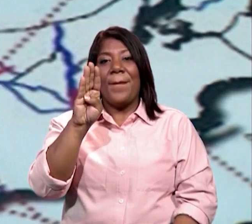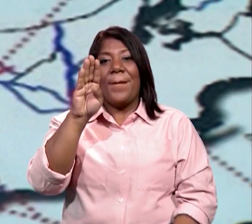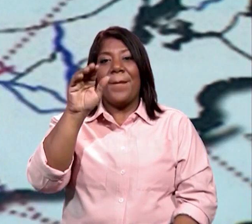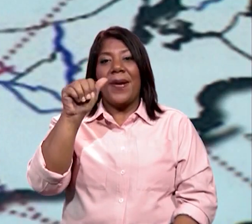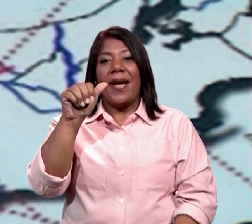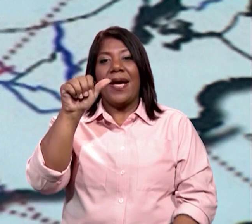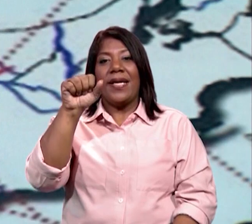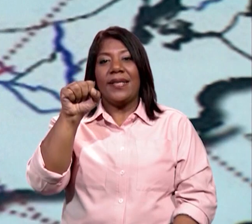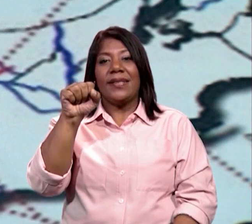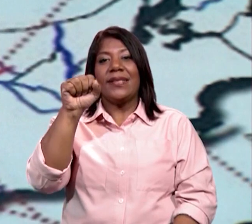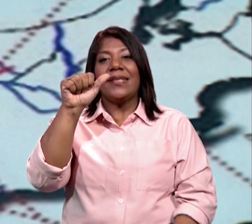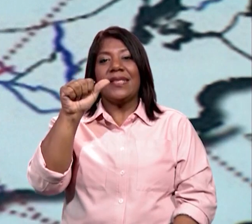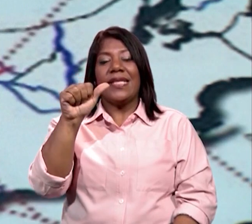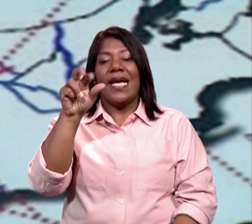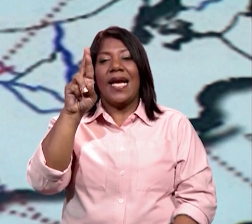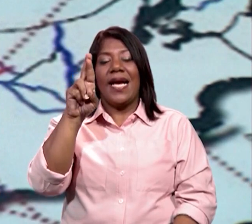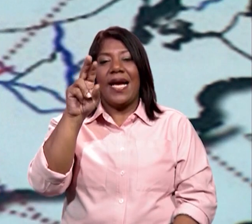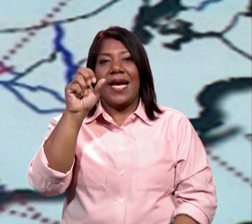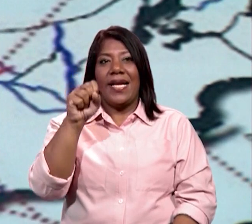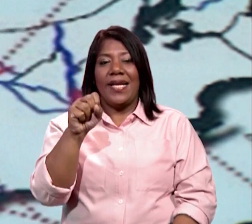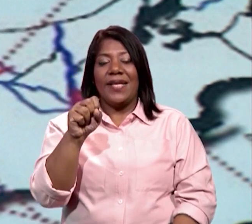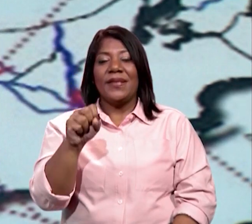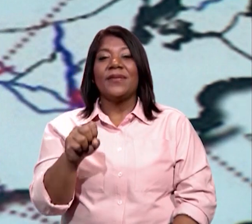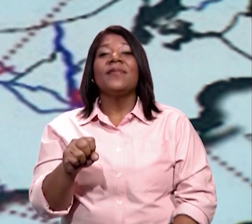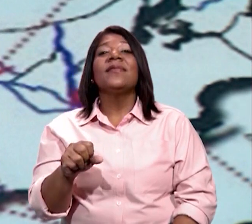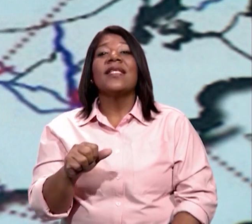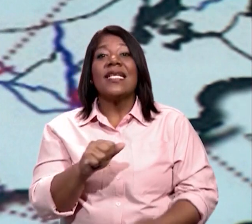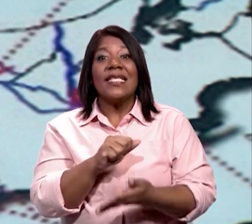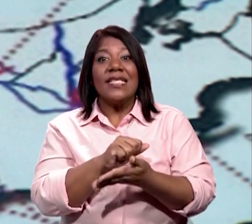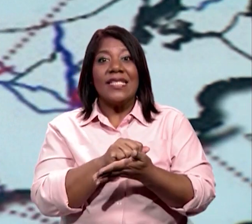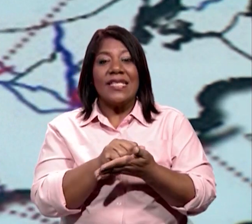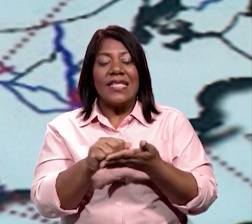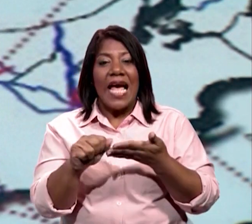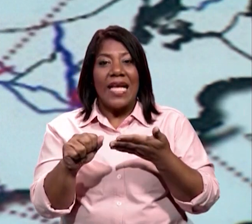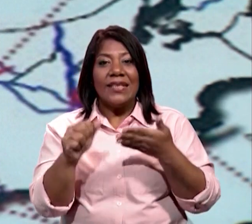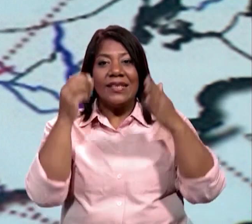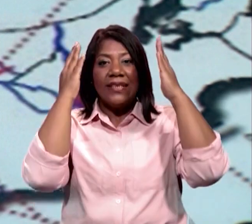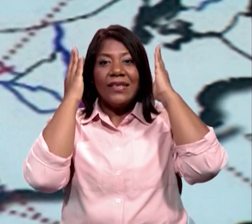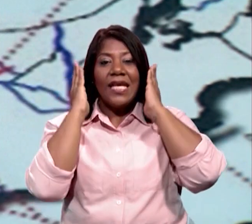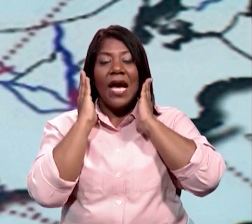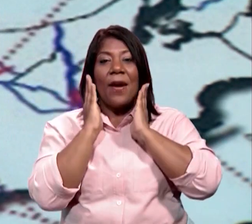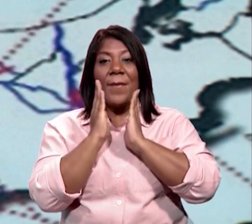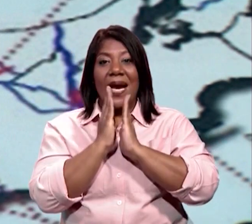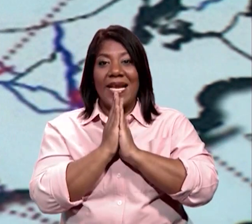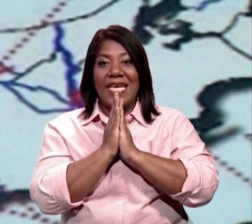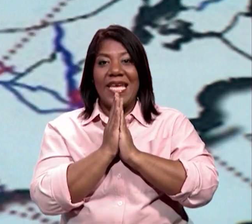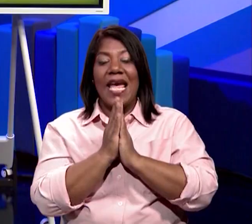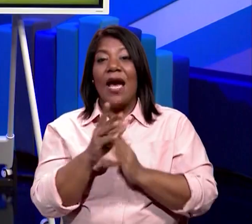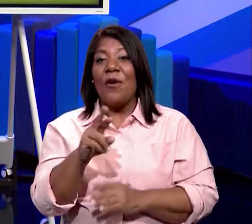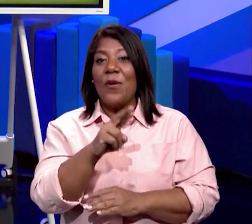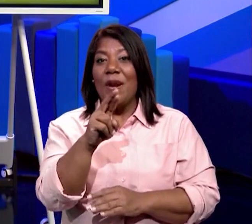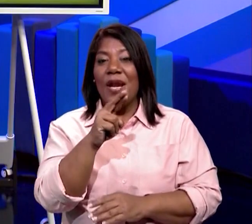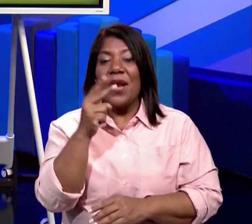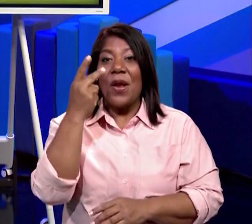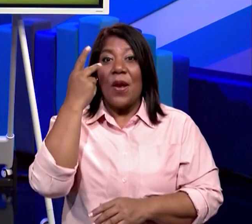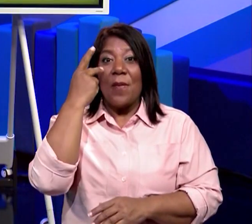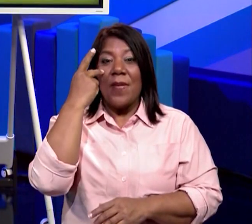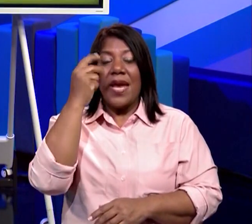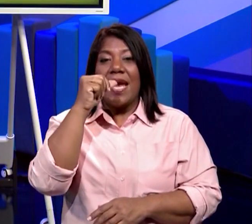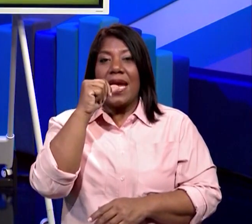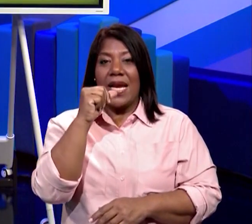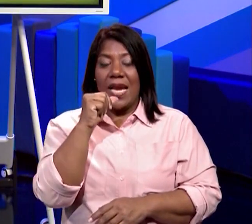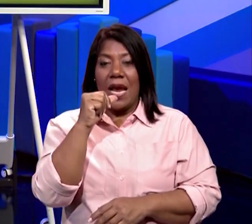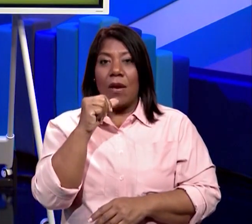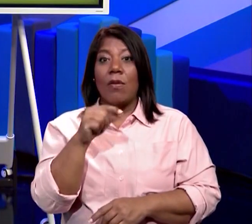Luego le sigue el río Santa María, que queda en la provincia de Veragua. Ese río